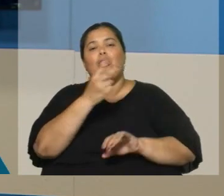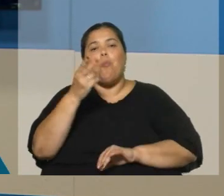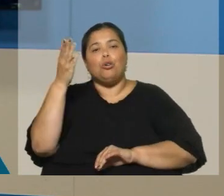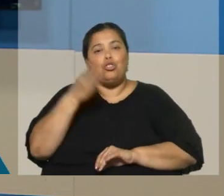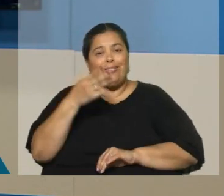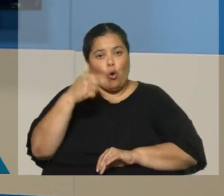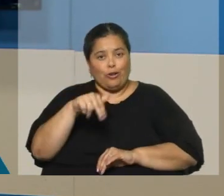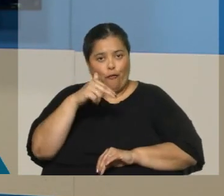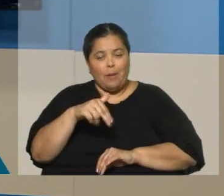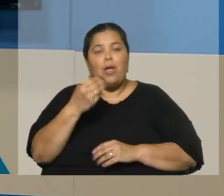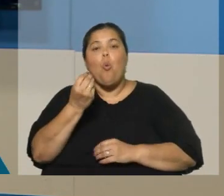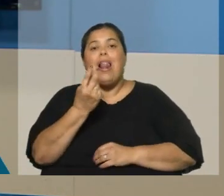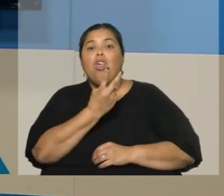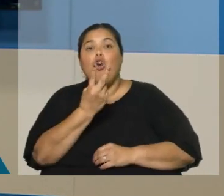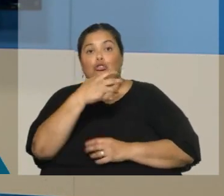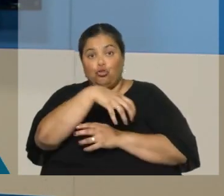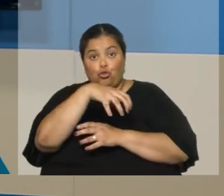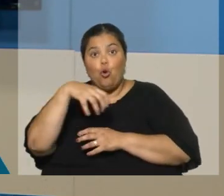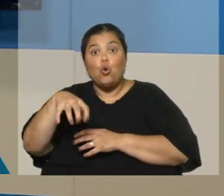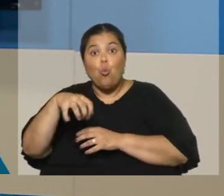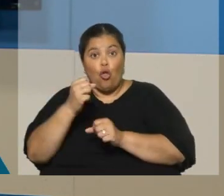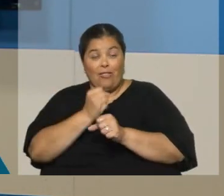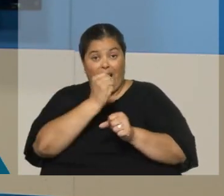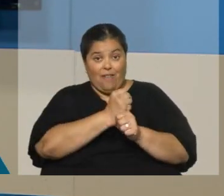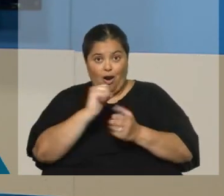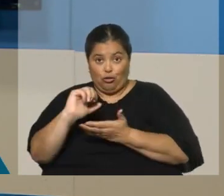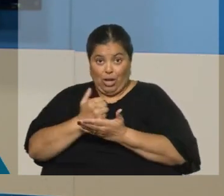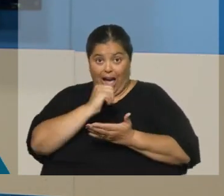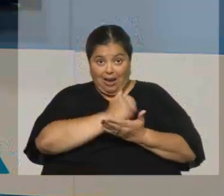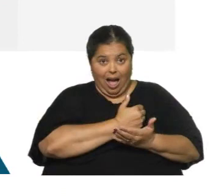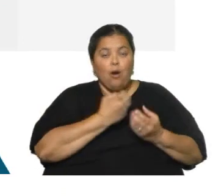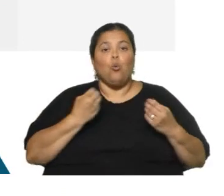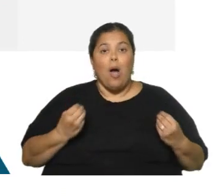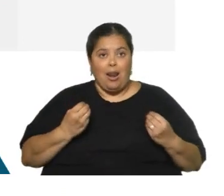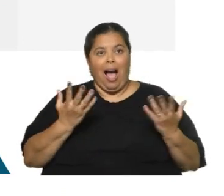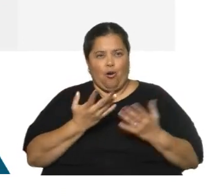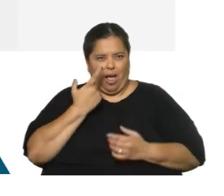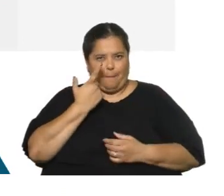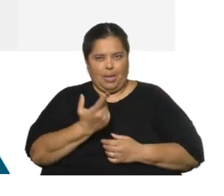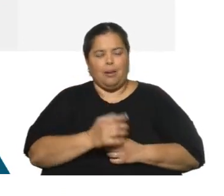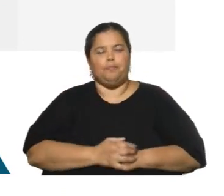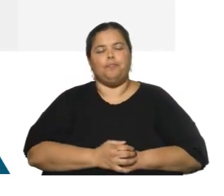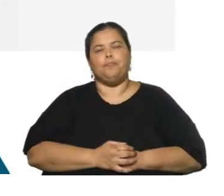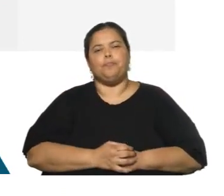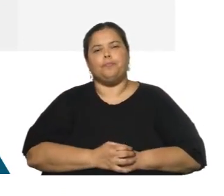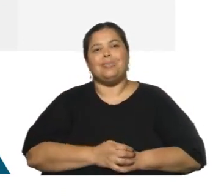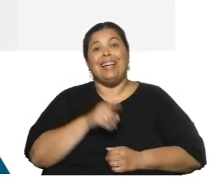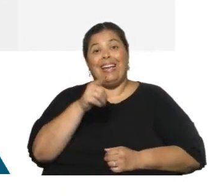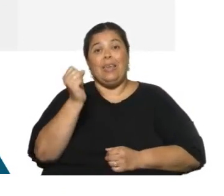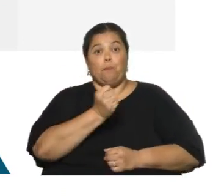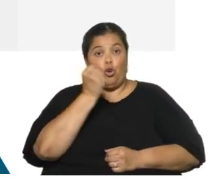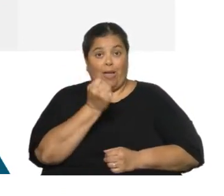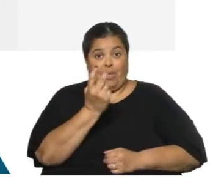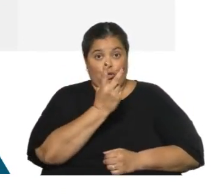¿Cuáles son esos dos rubros que le sacamos para tener el núcleo? Bueno, los que vamos a ver en la siguiente placa, que son importantes de por sí